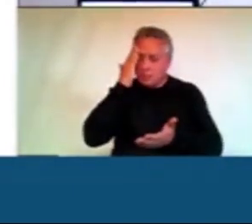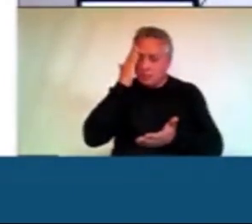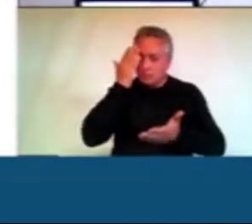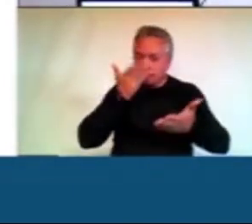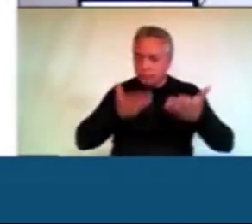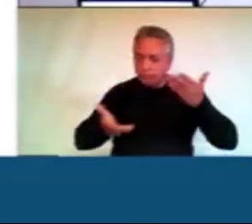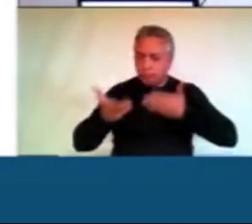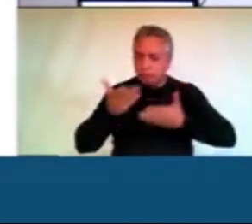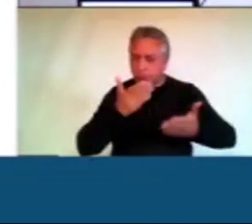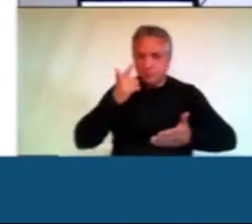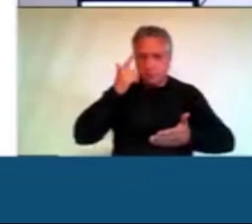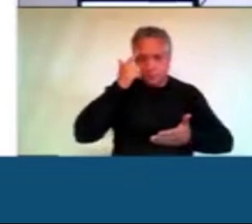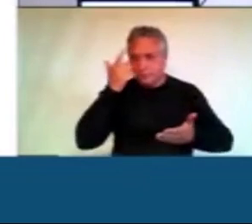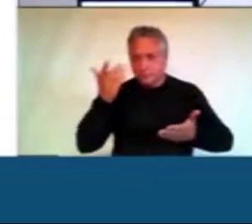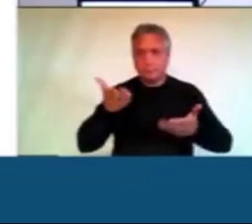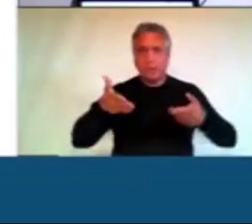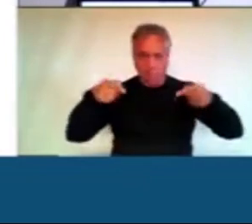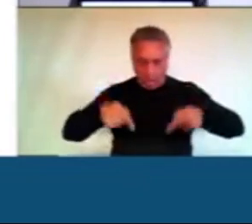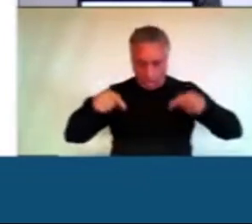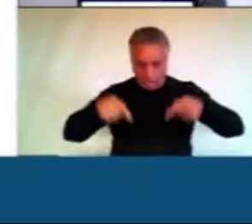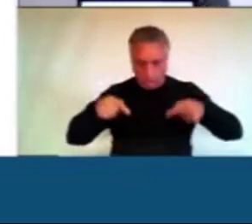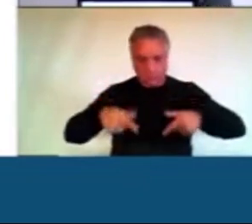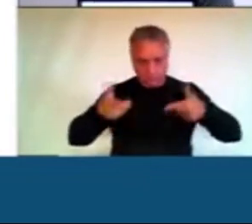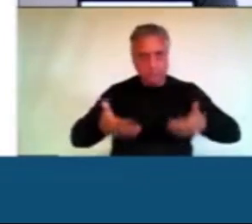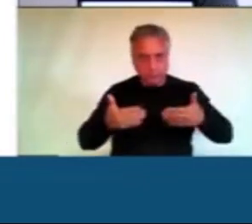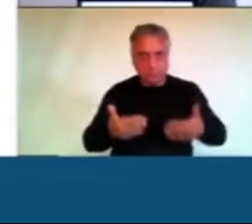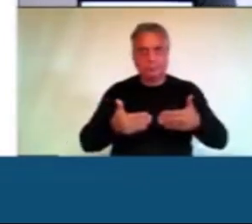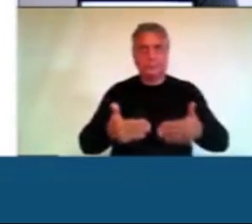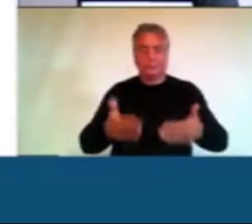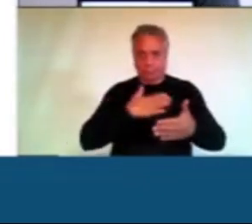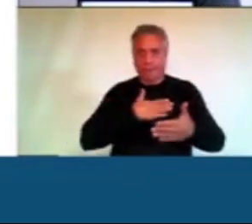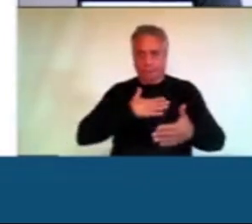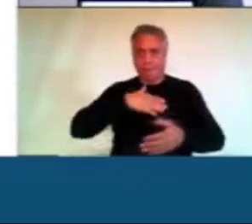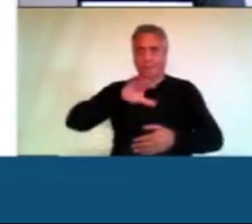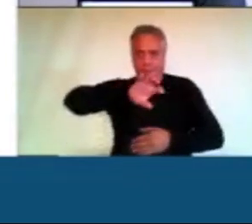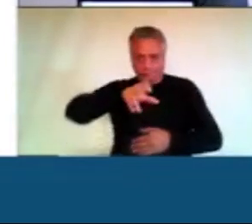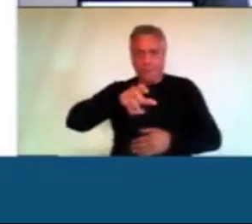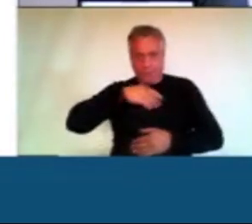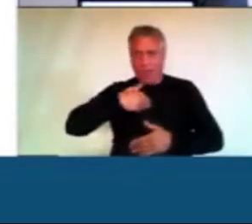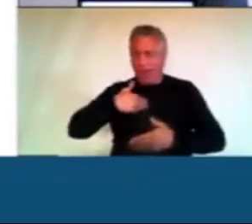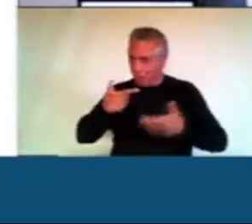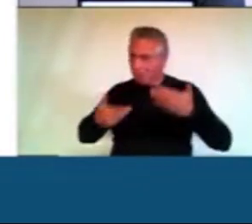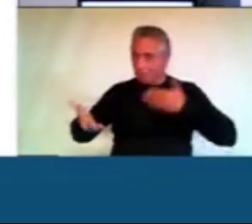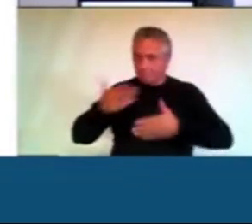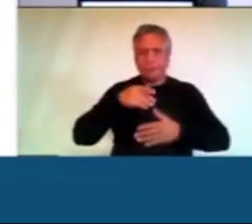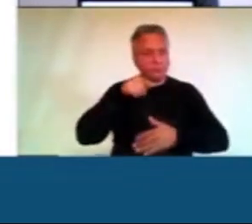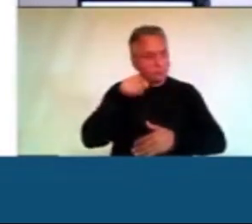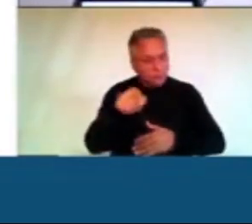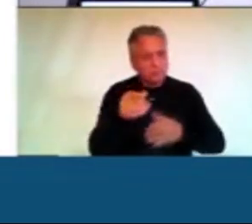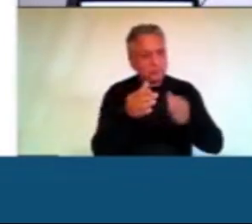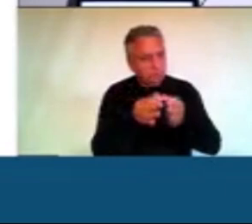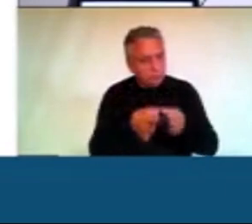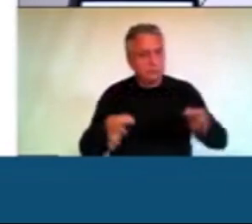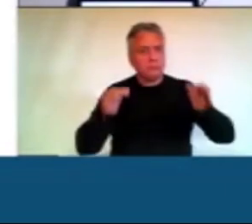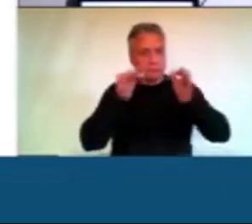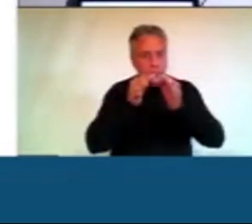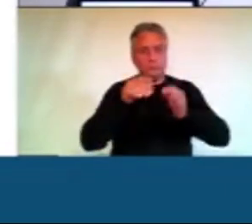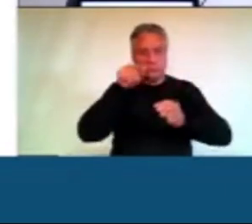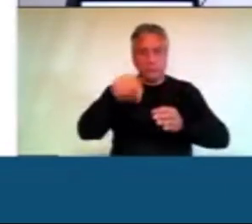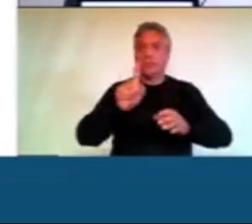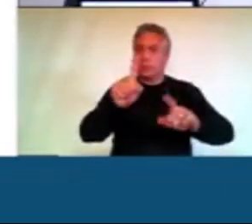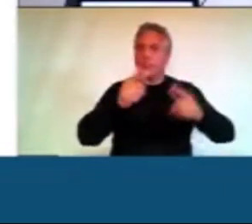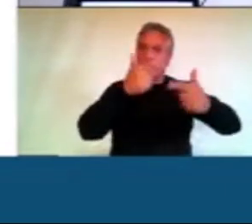Entonces, repensar a la cooperación es un tema fundamental. Y la cooperación hay que pensarla desde estos